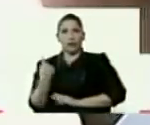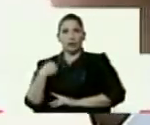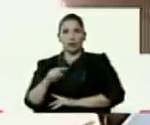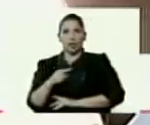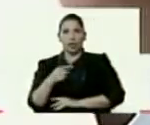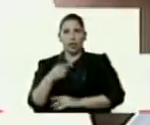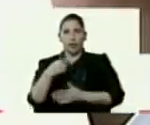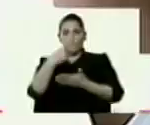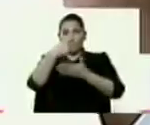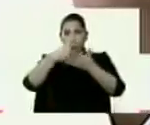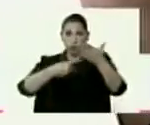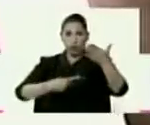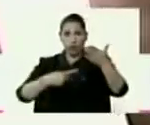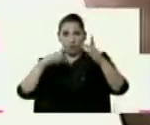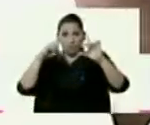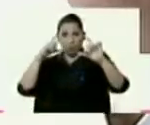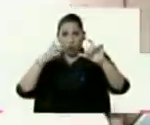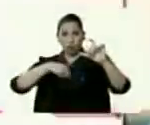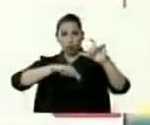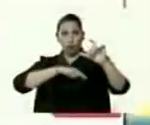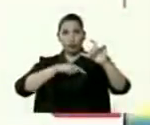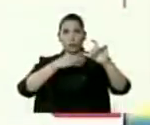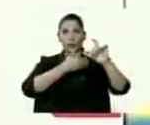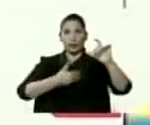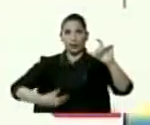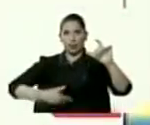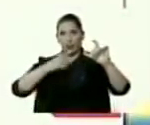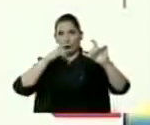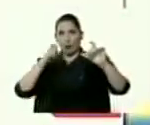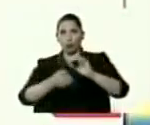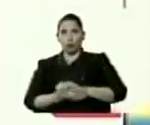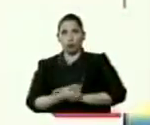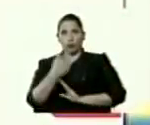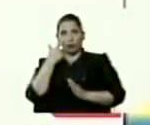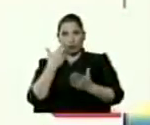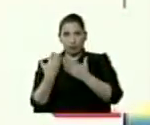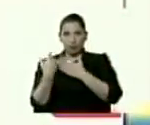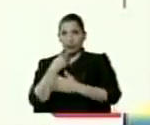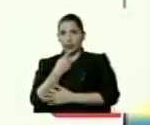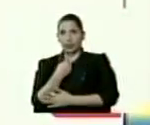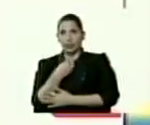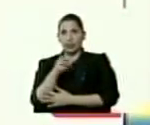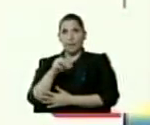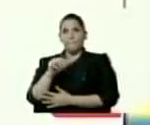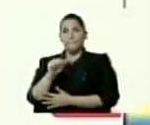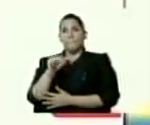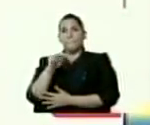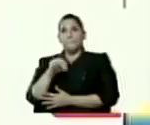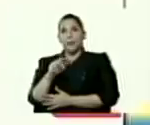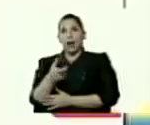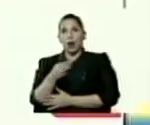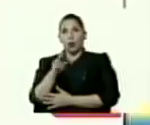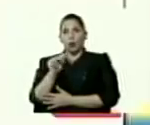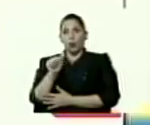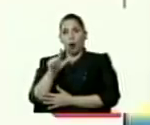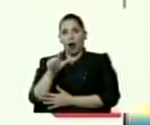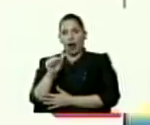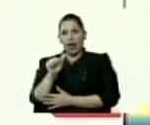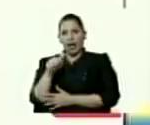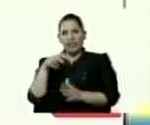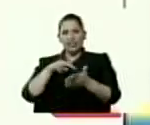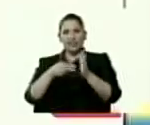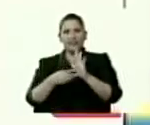portada con una fotografía de nuestro presidente Nicolás Maduro, y dice, Manguala, Manguala es un colombianismo que quiere decir